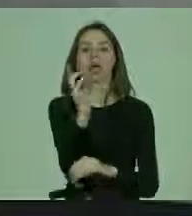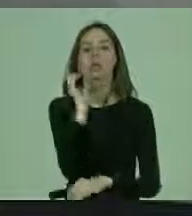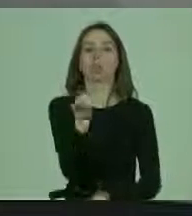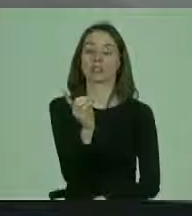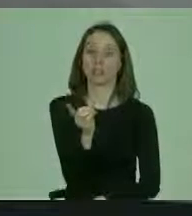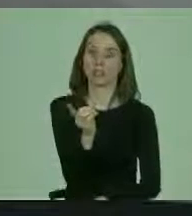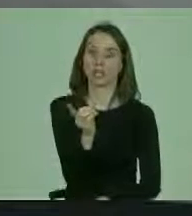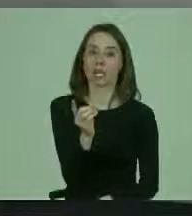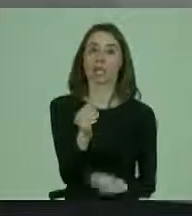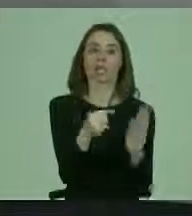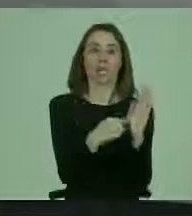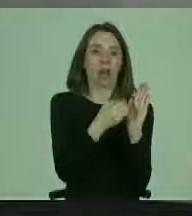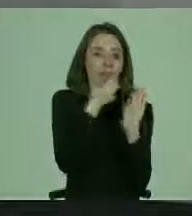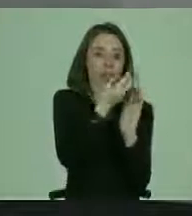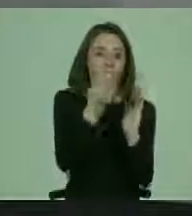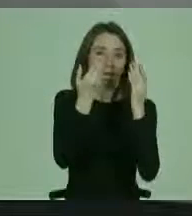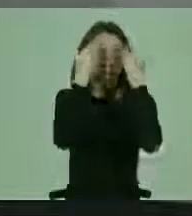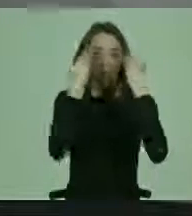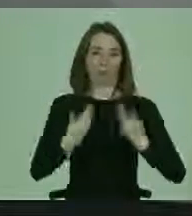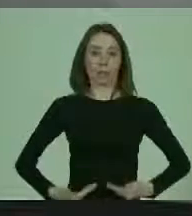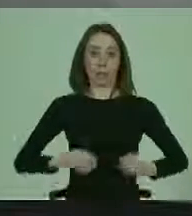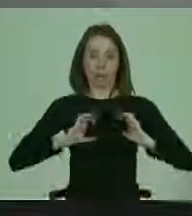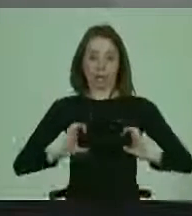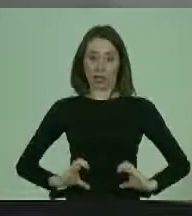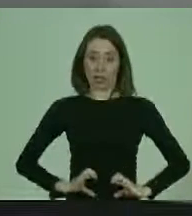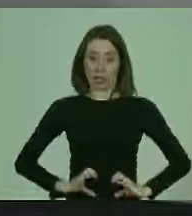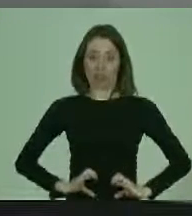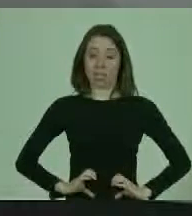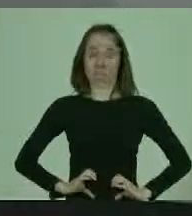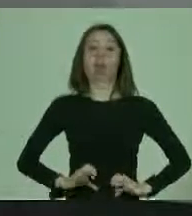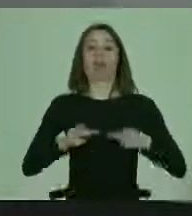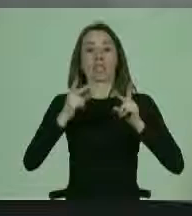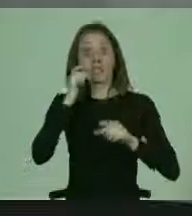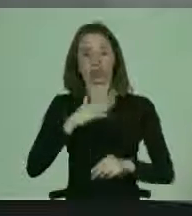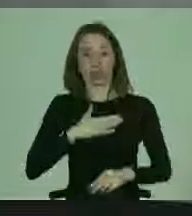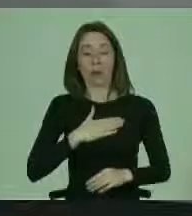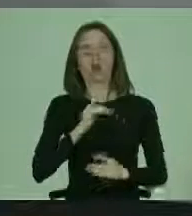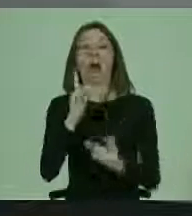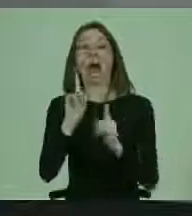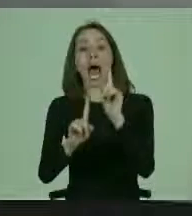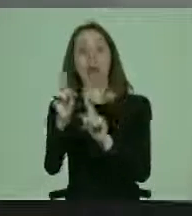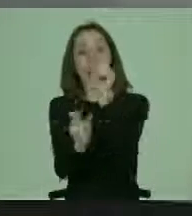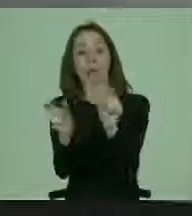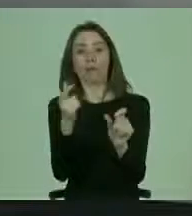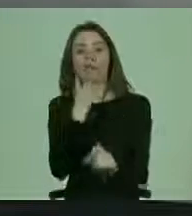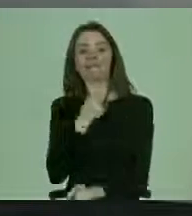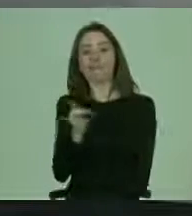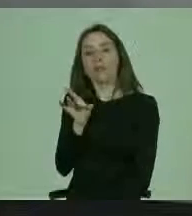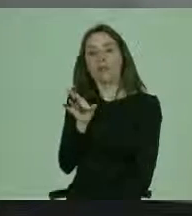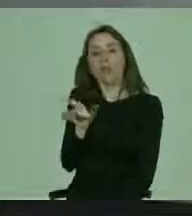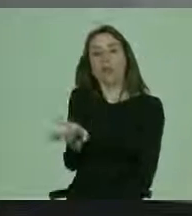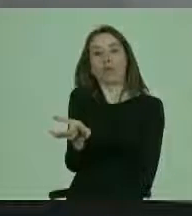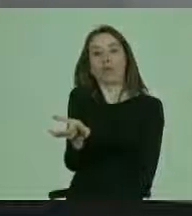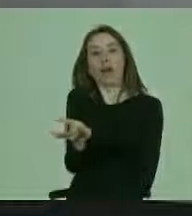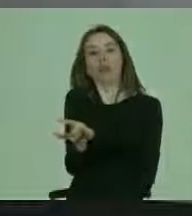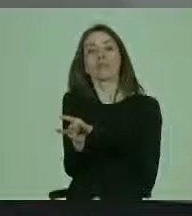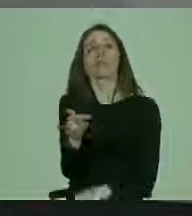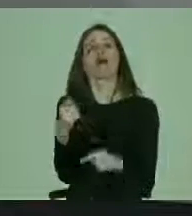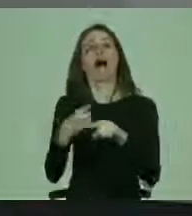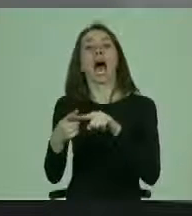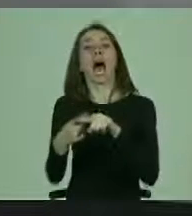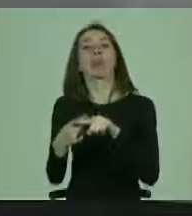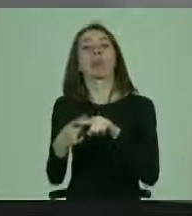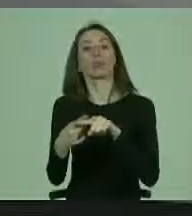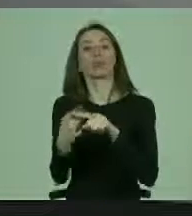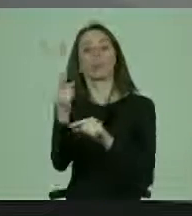La Declaración de Bioética y Derecho Humano se refiere a la condición de vulnerabilidad de ciertas personas. Y aquí ha habido un abuso en la condición de